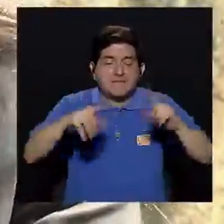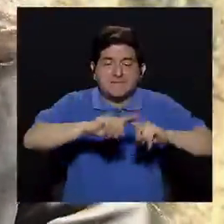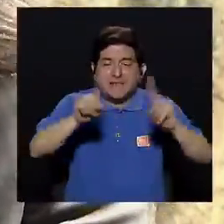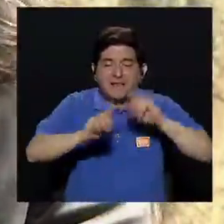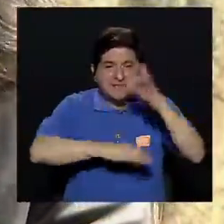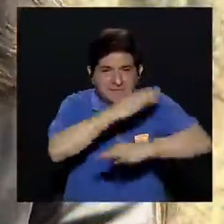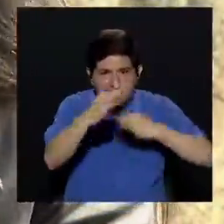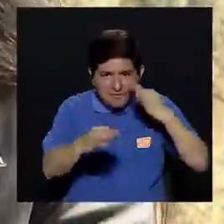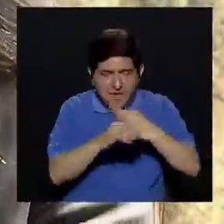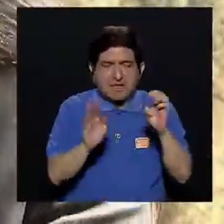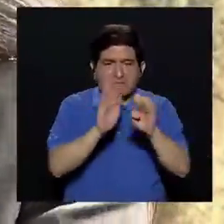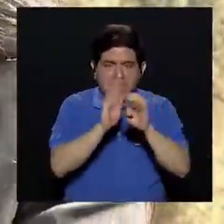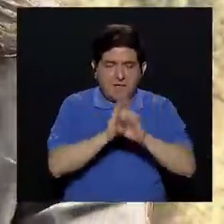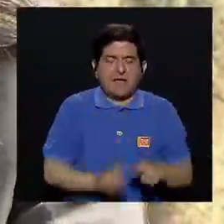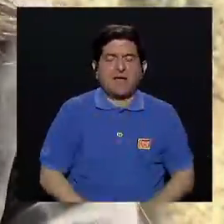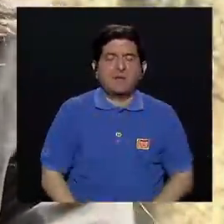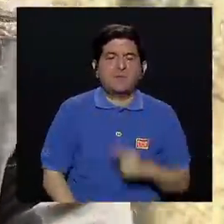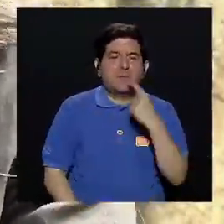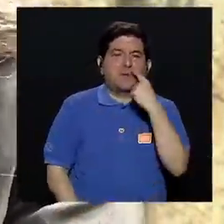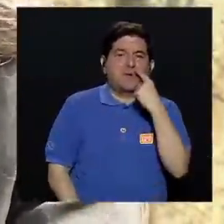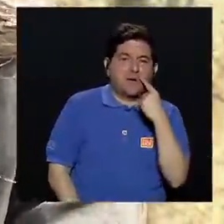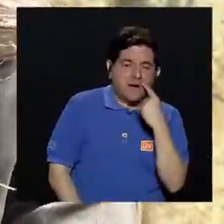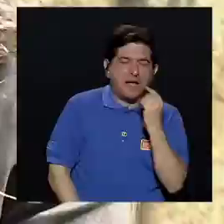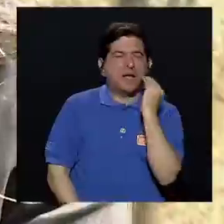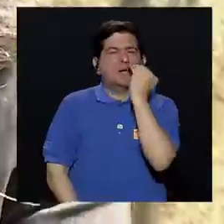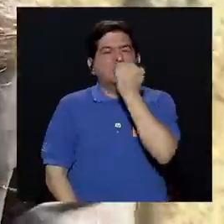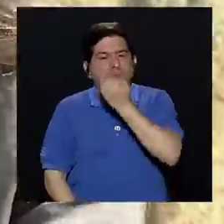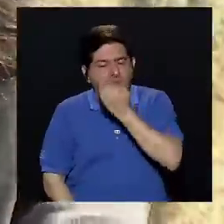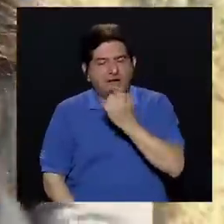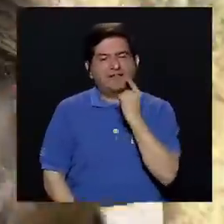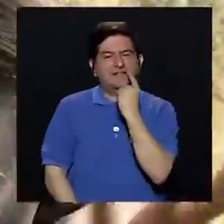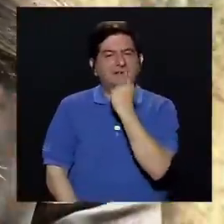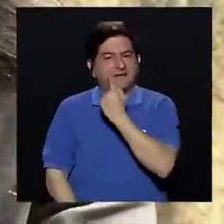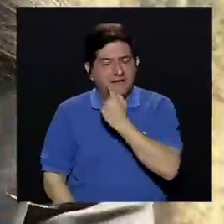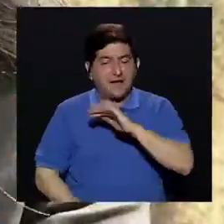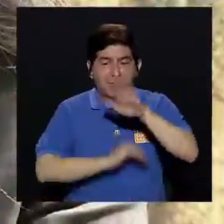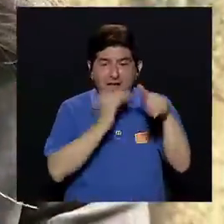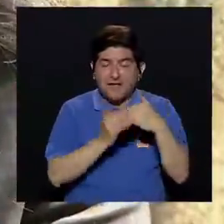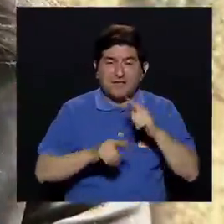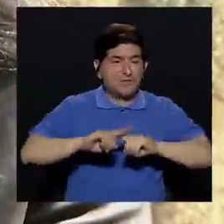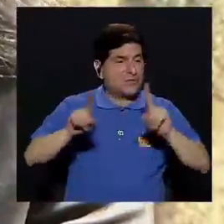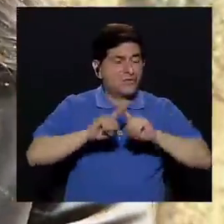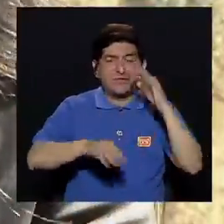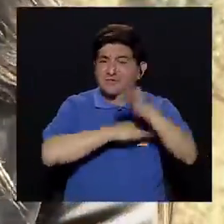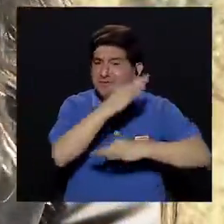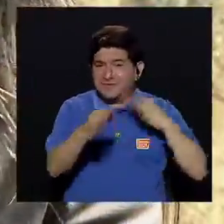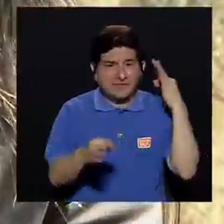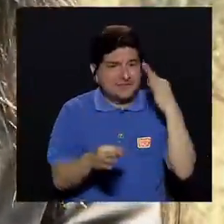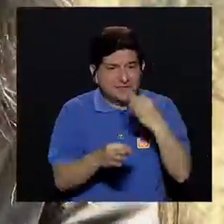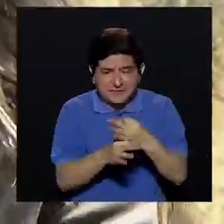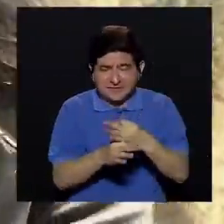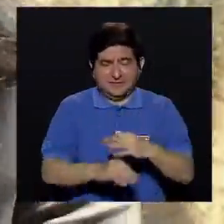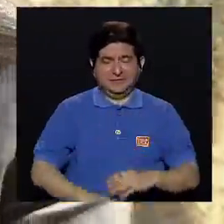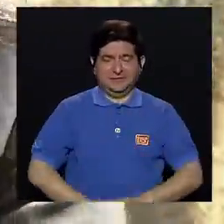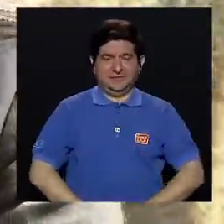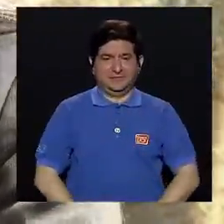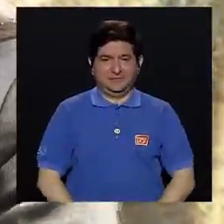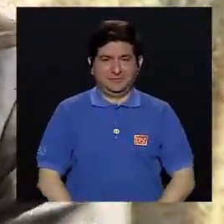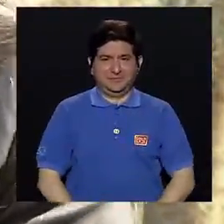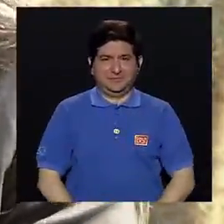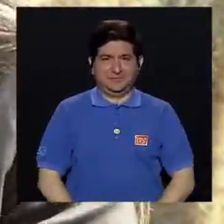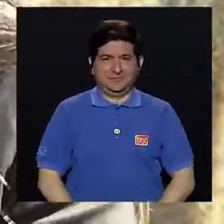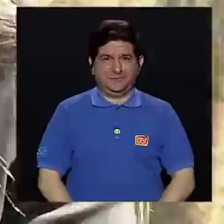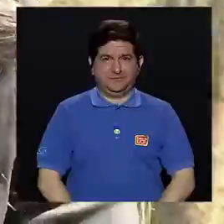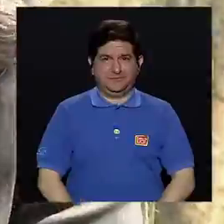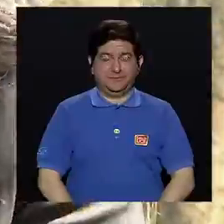labio con encía o solo encía o solo paladar en toda su amplia gama de